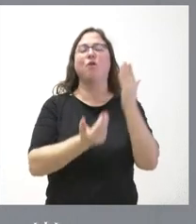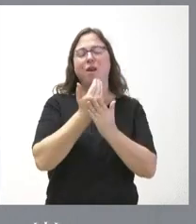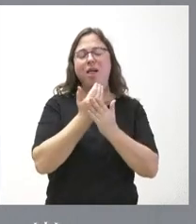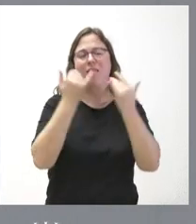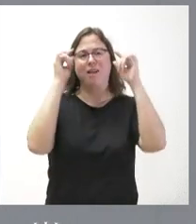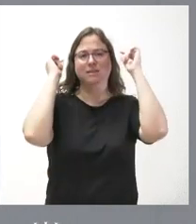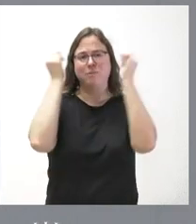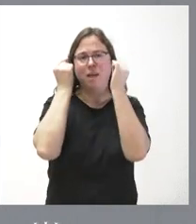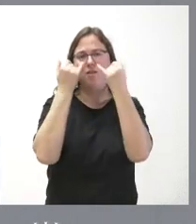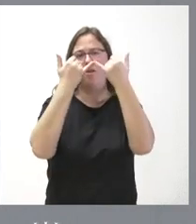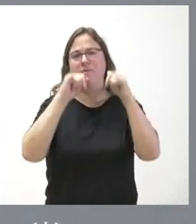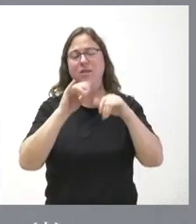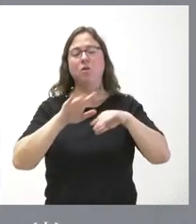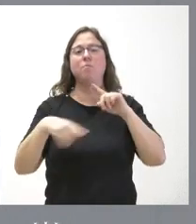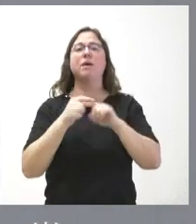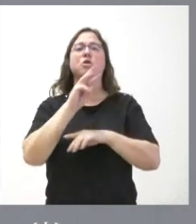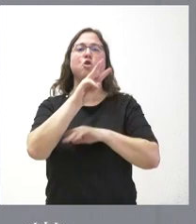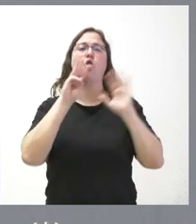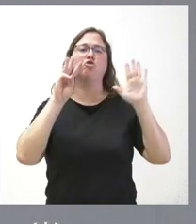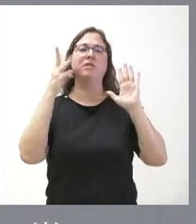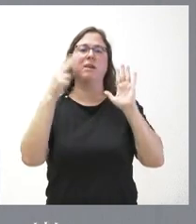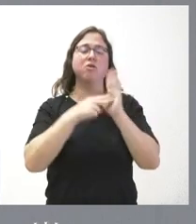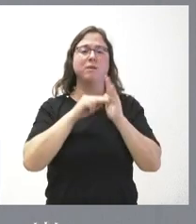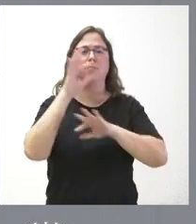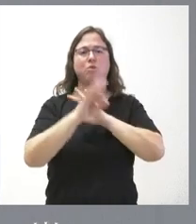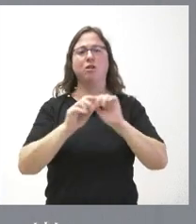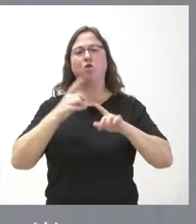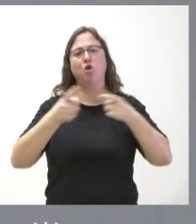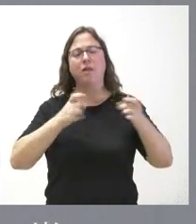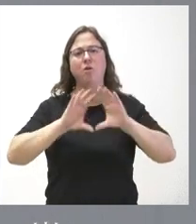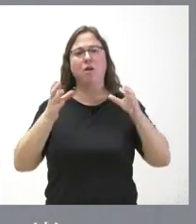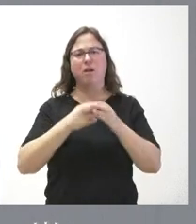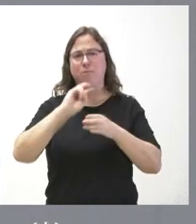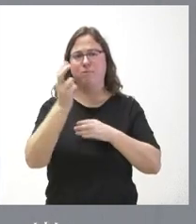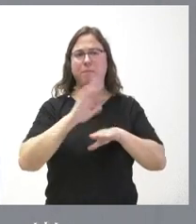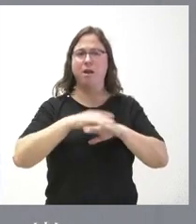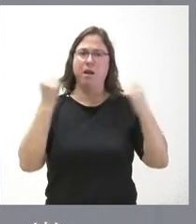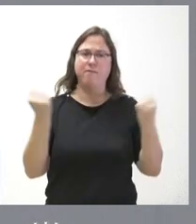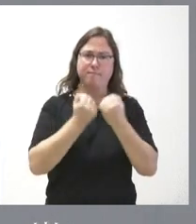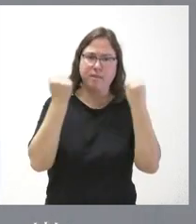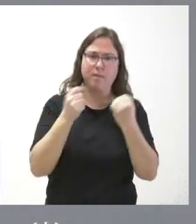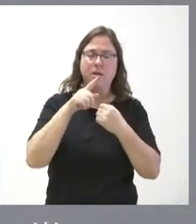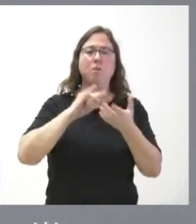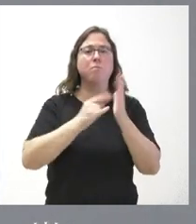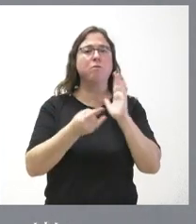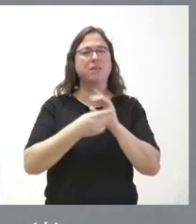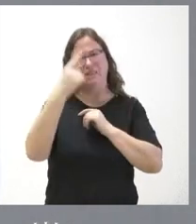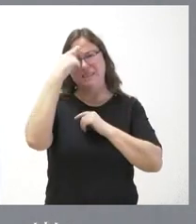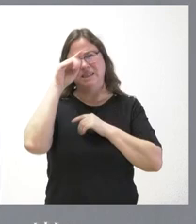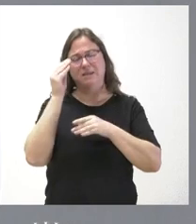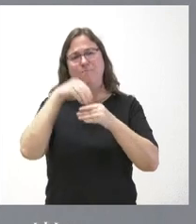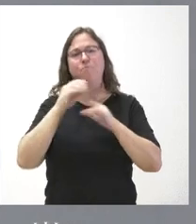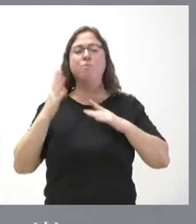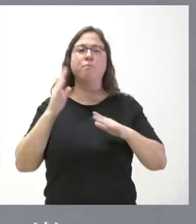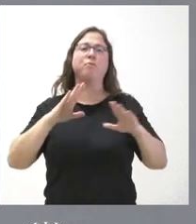así como 82.000 euros para proyectos de coordinación y equipos multidisciplinares en esta actividad. Son proyectos donde saben ustedes que lo que son los